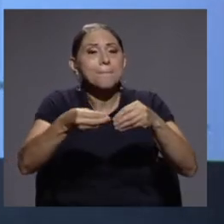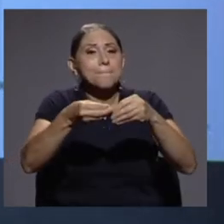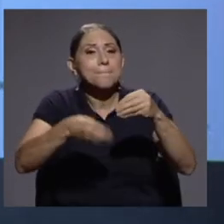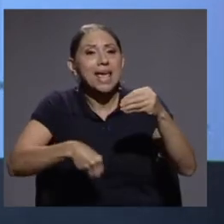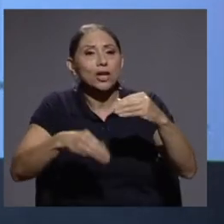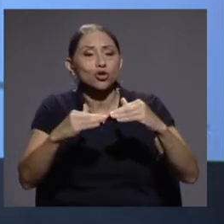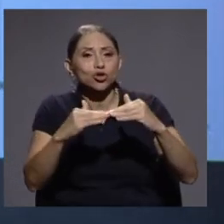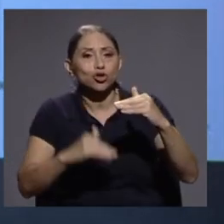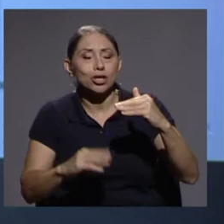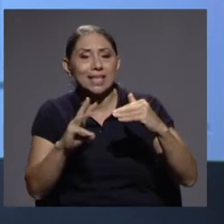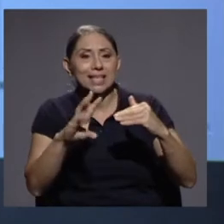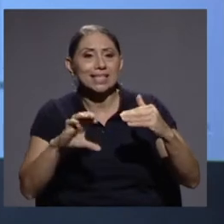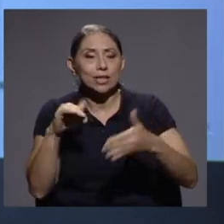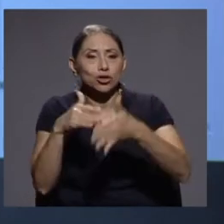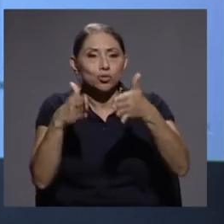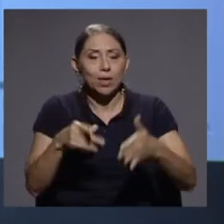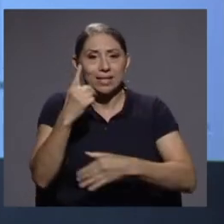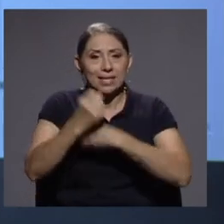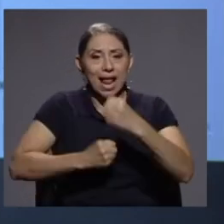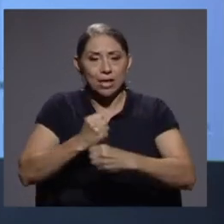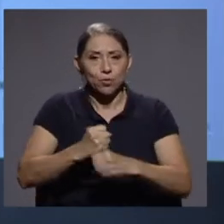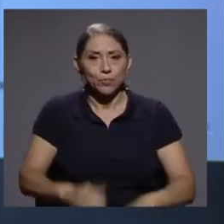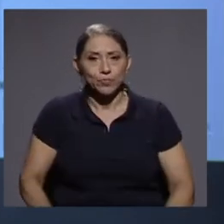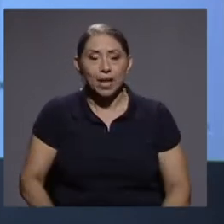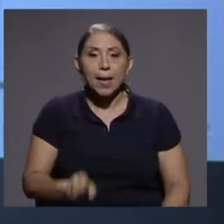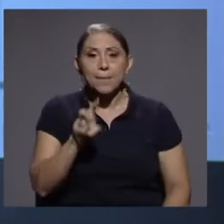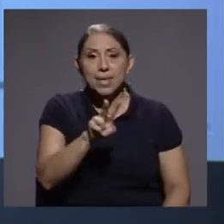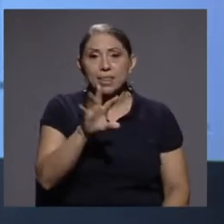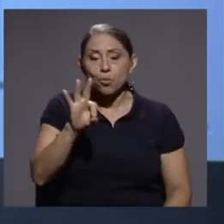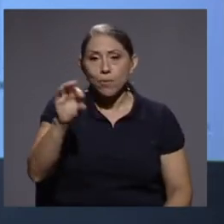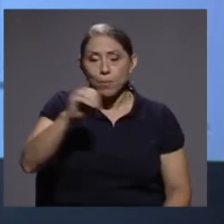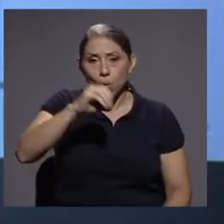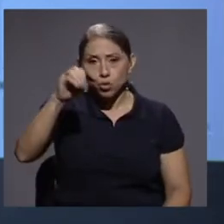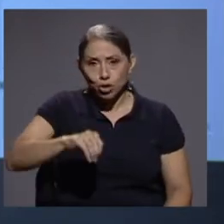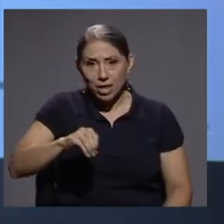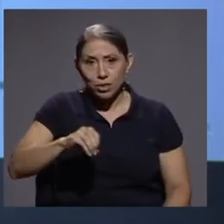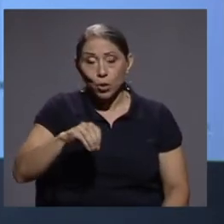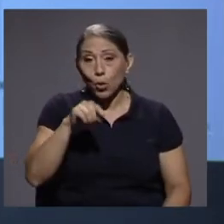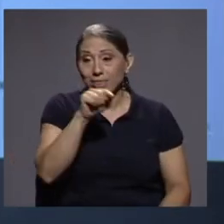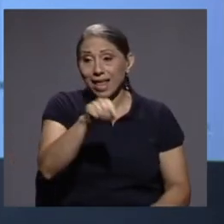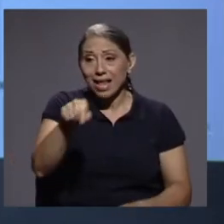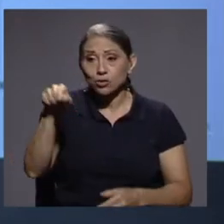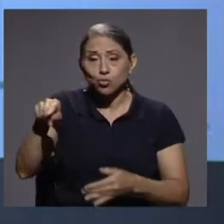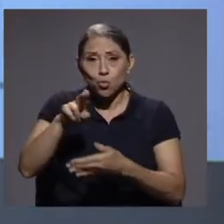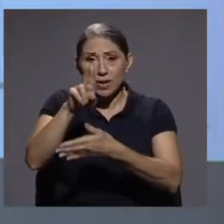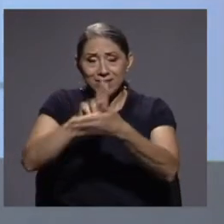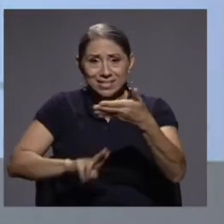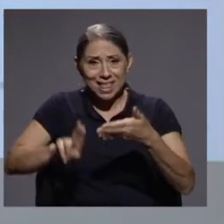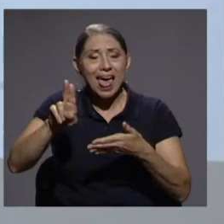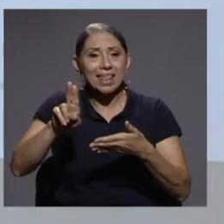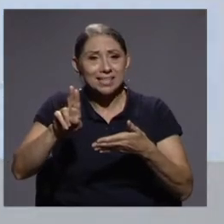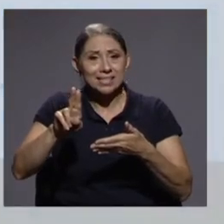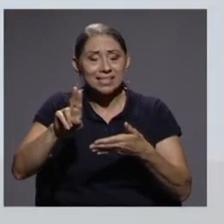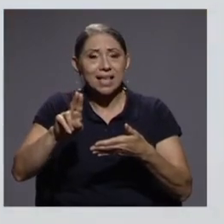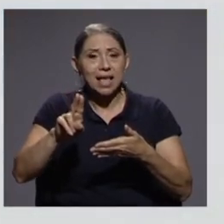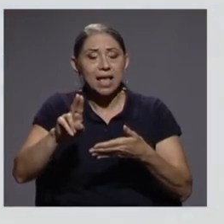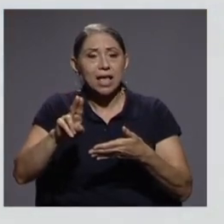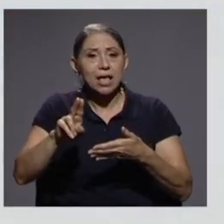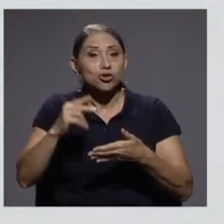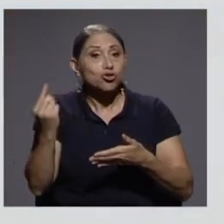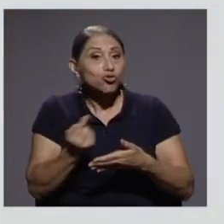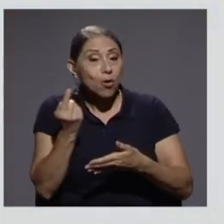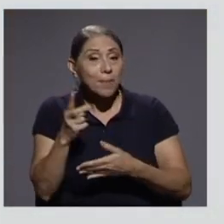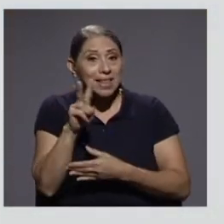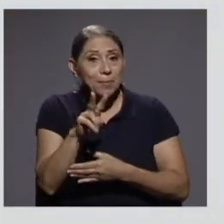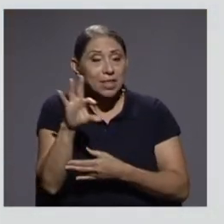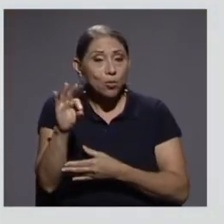El 29% de las universidades, solo el 29% de las universidades tiene